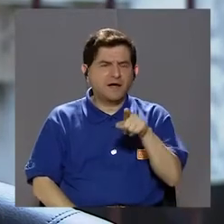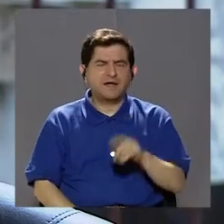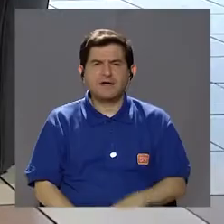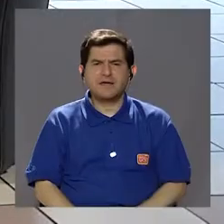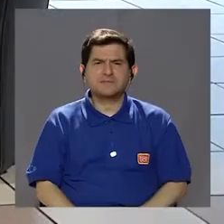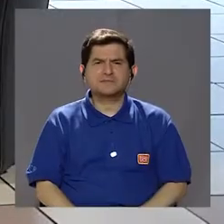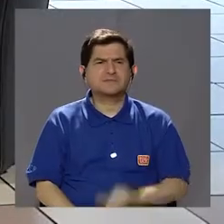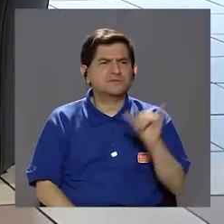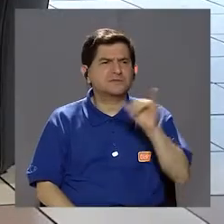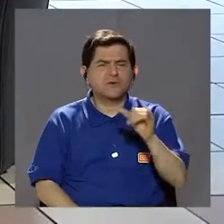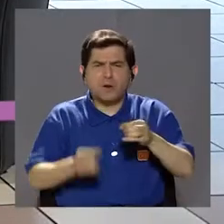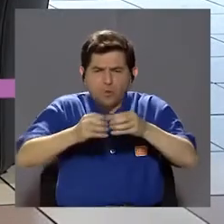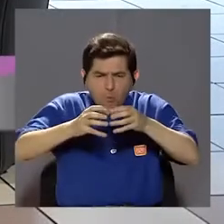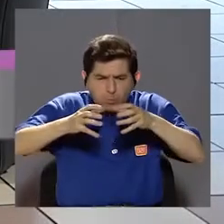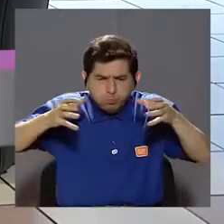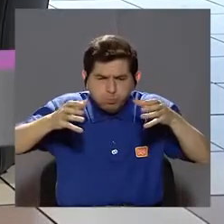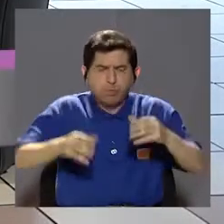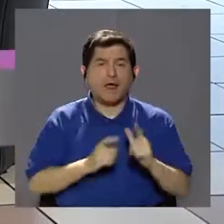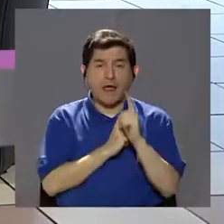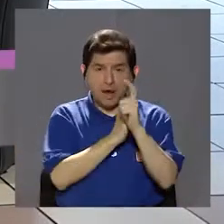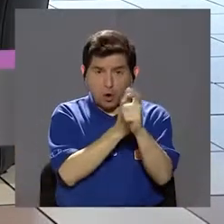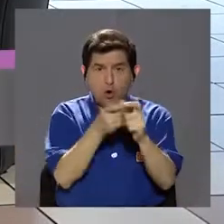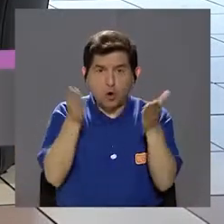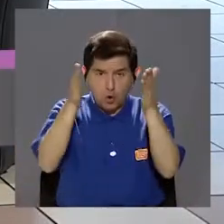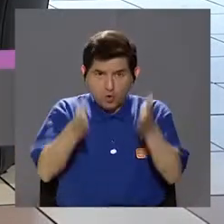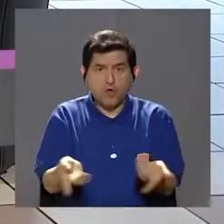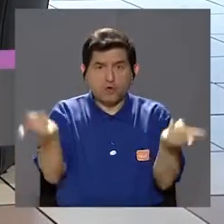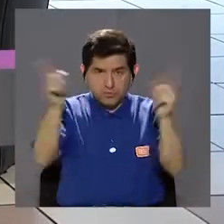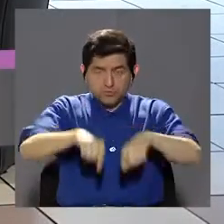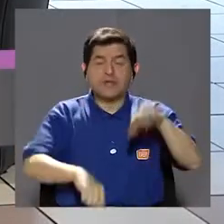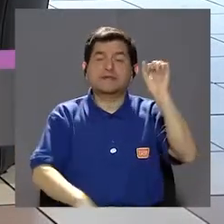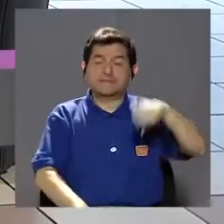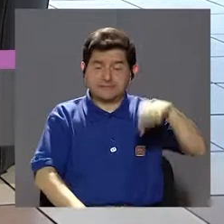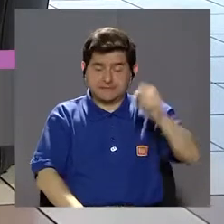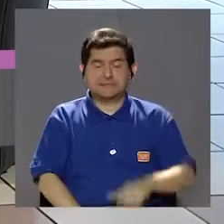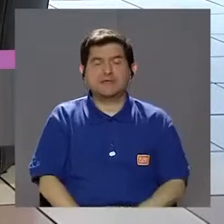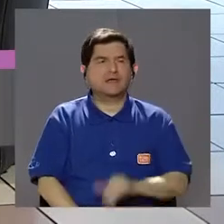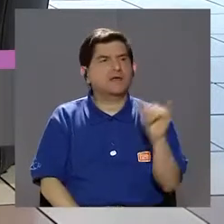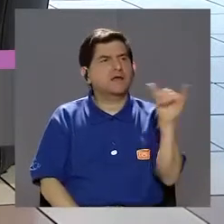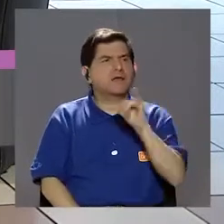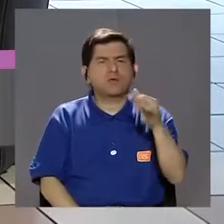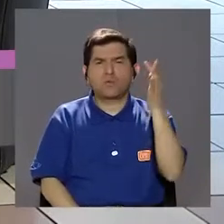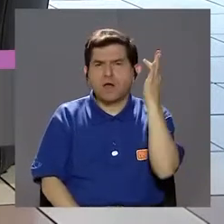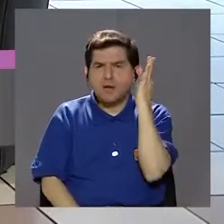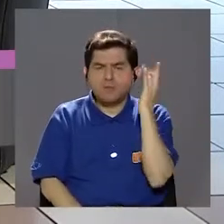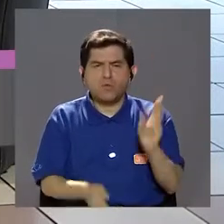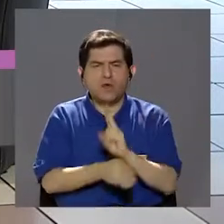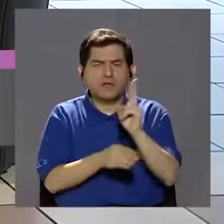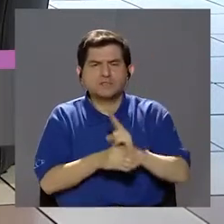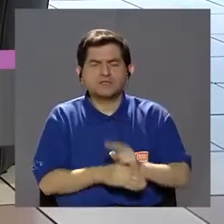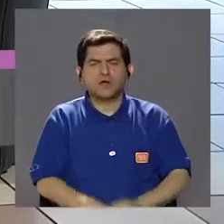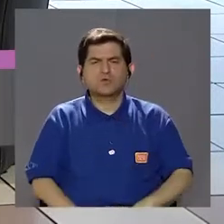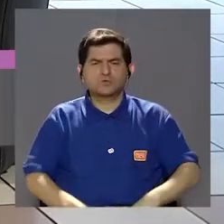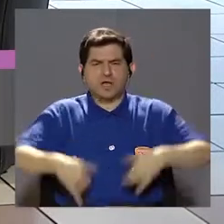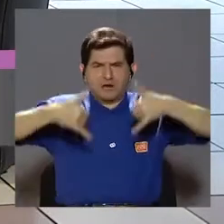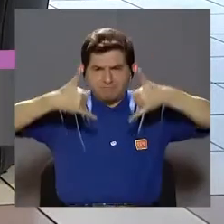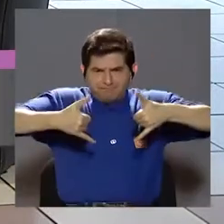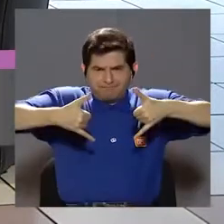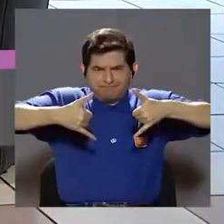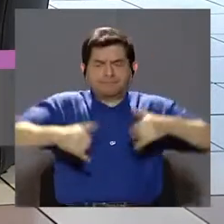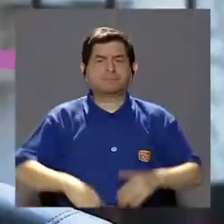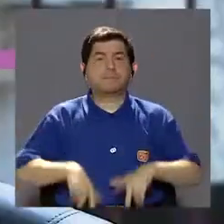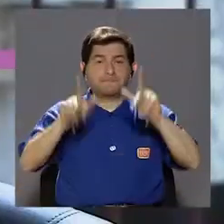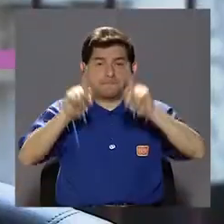Justamente eso es como, la facitis es como algo muy frecuente en los corredores, Exactamente, en los corredores, en las mujeres que usan tacones